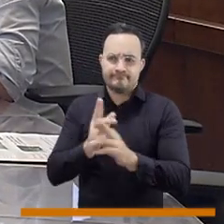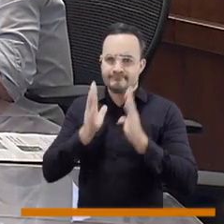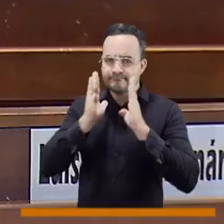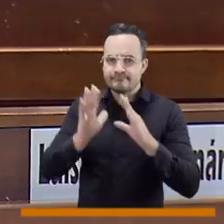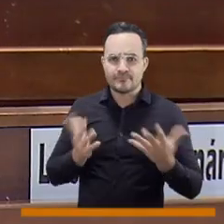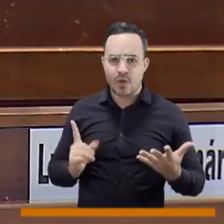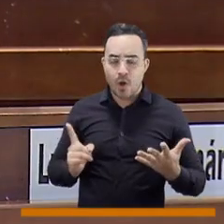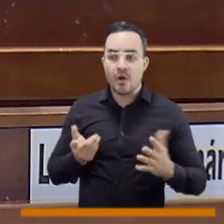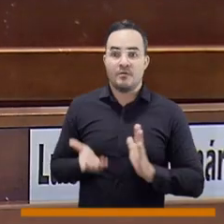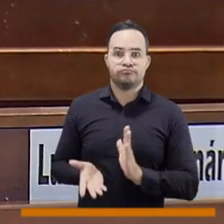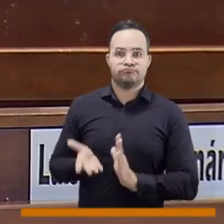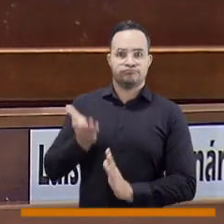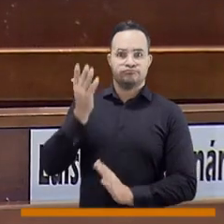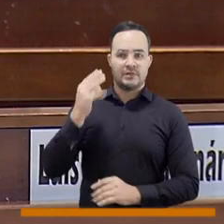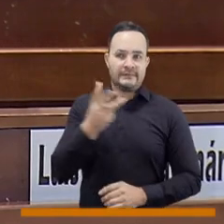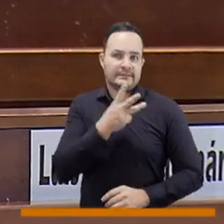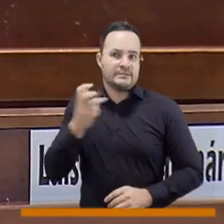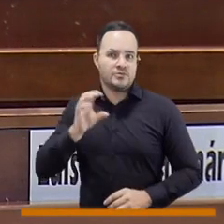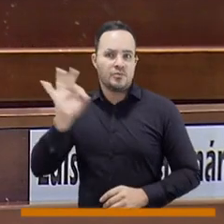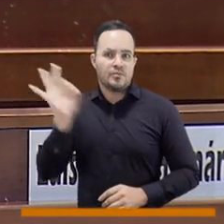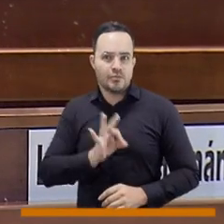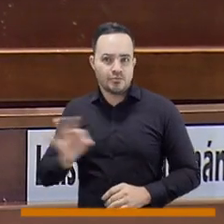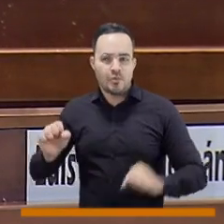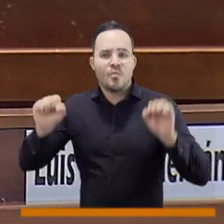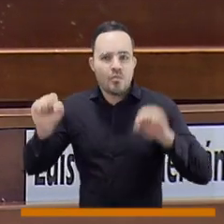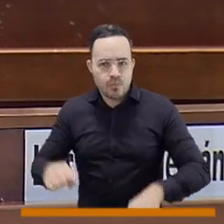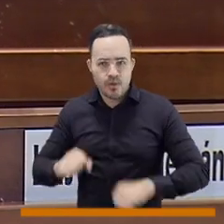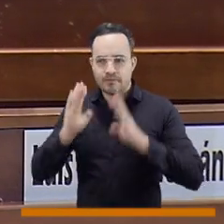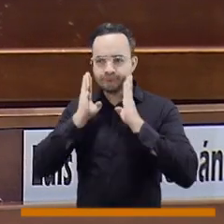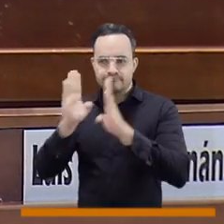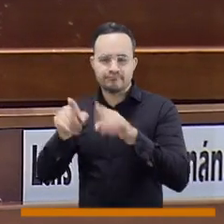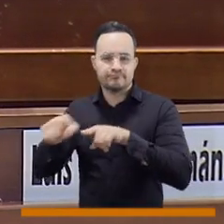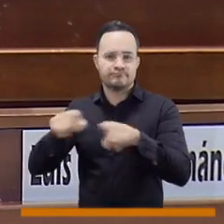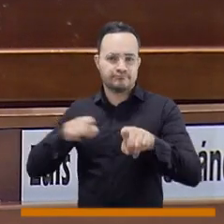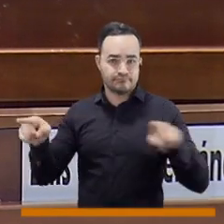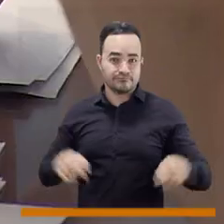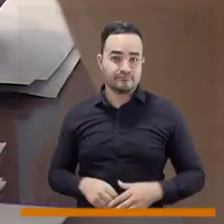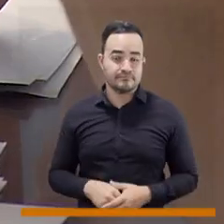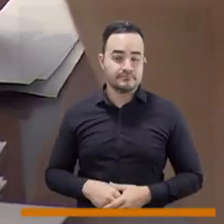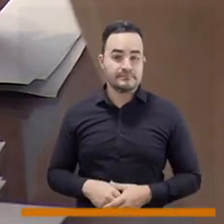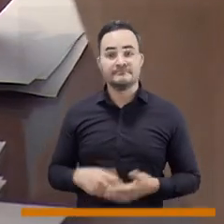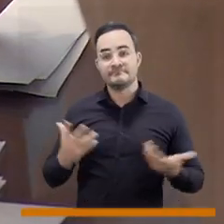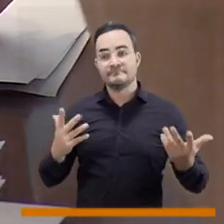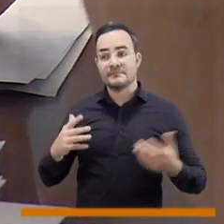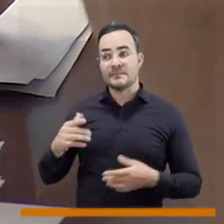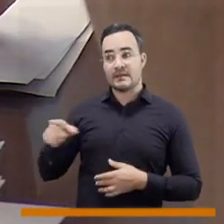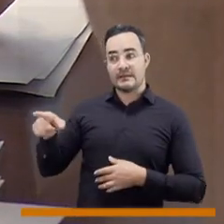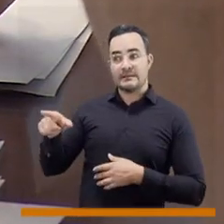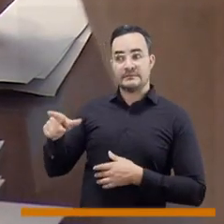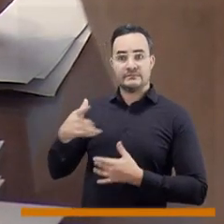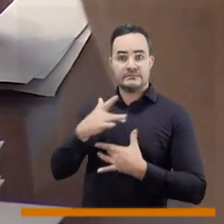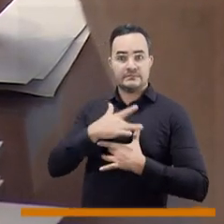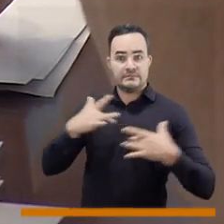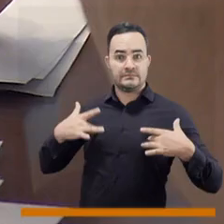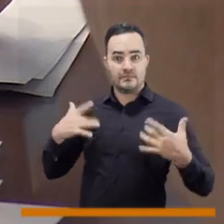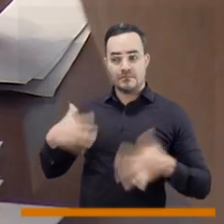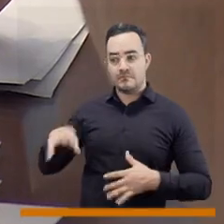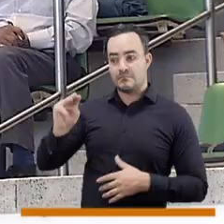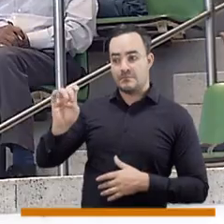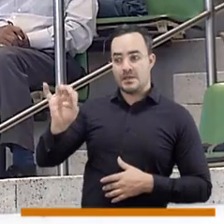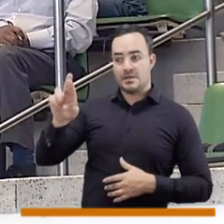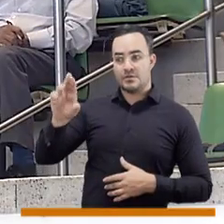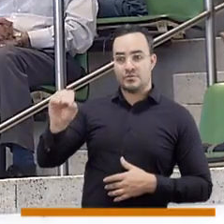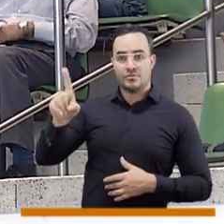340% con los CAPS. Entendiendo, insisto, que ya Metrosalud ha venido avanzando en ese